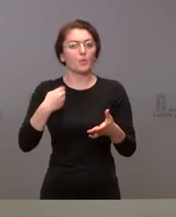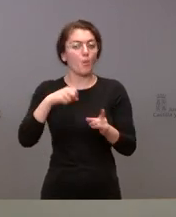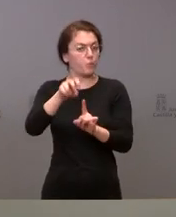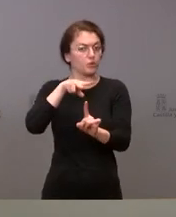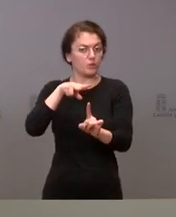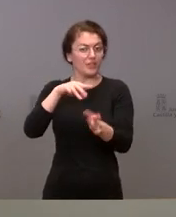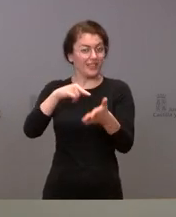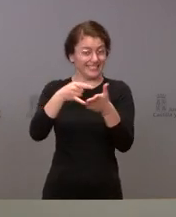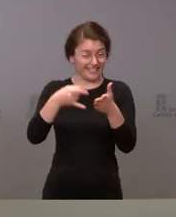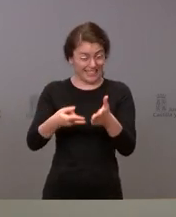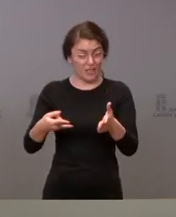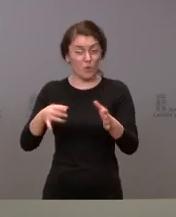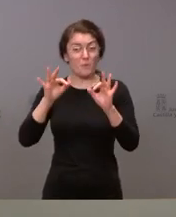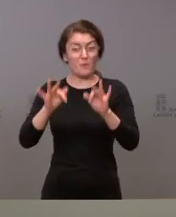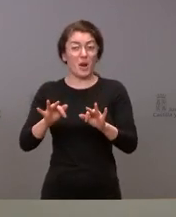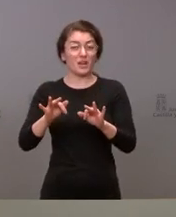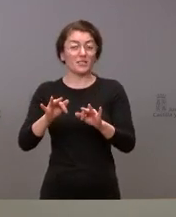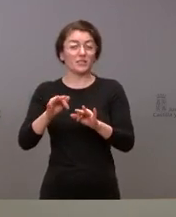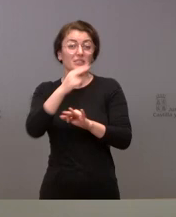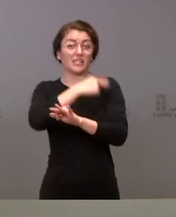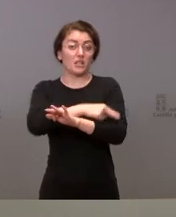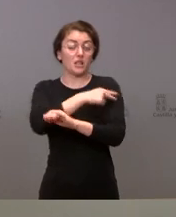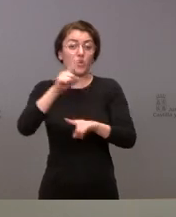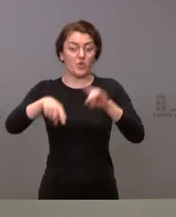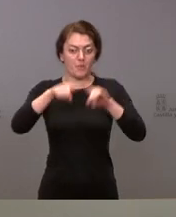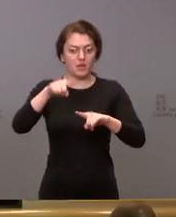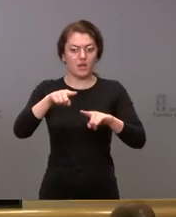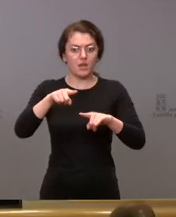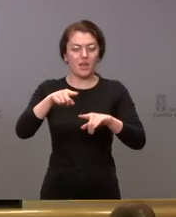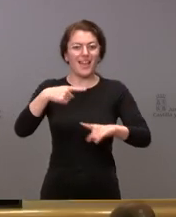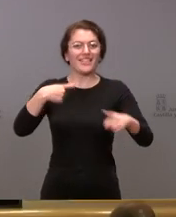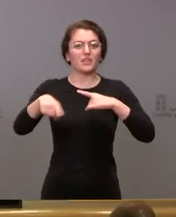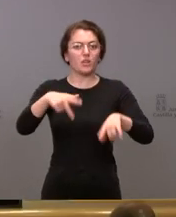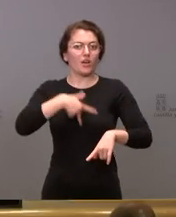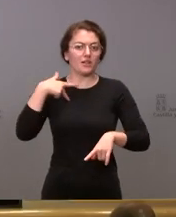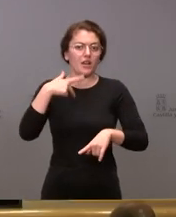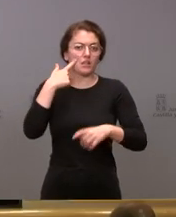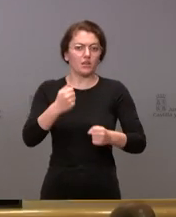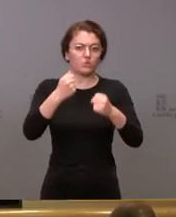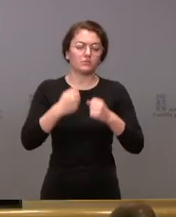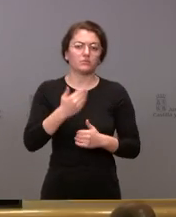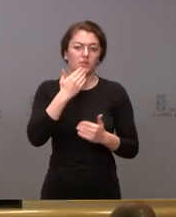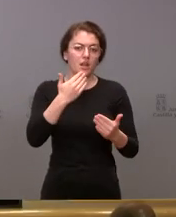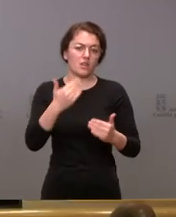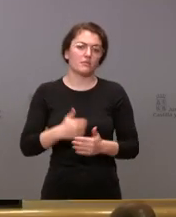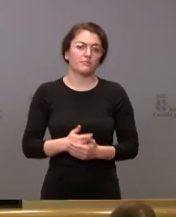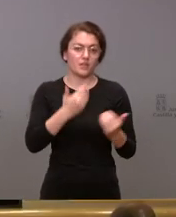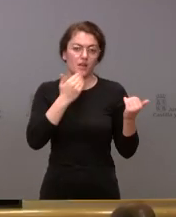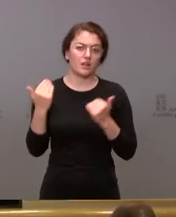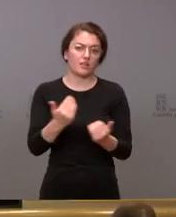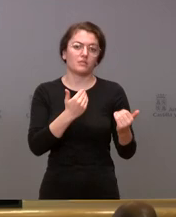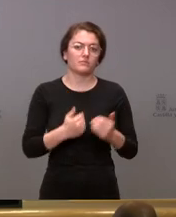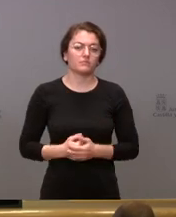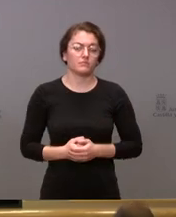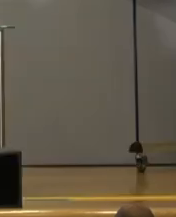en lo que le indica su Dirección General de Salud Pues es todo muchas gracias Muchísimas gracias Buenos días